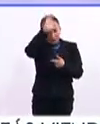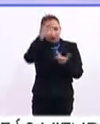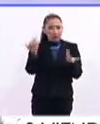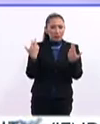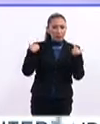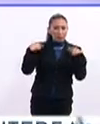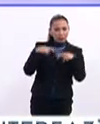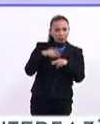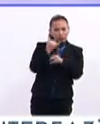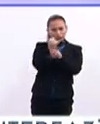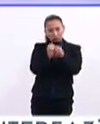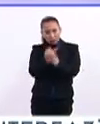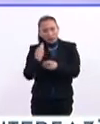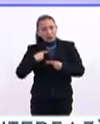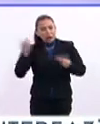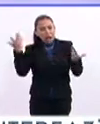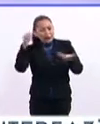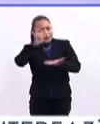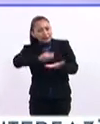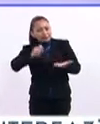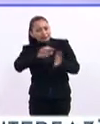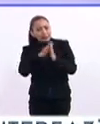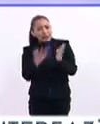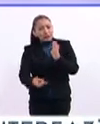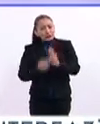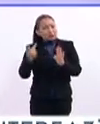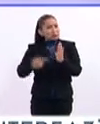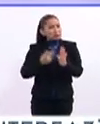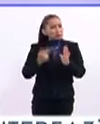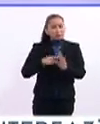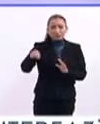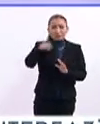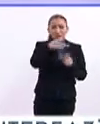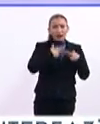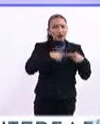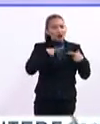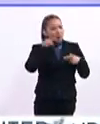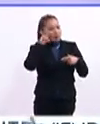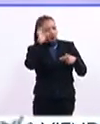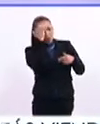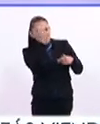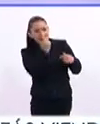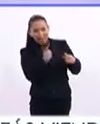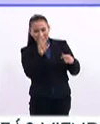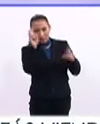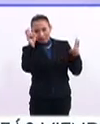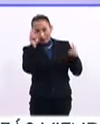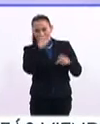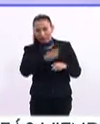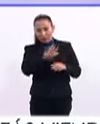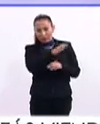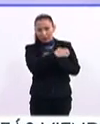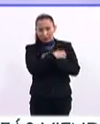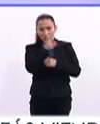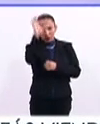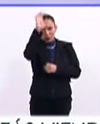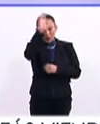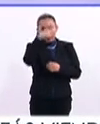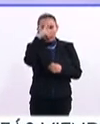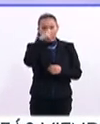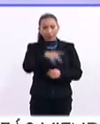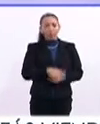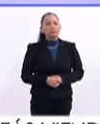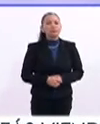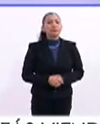académicos, gente que publica, gente que constantemente está en la opinión pública de estas ramas de la educación y la cultura de